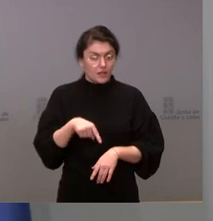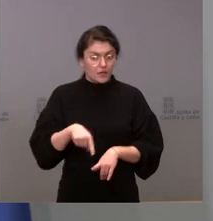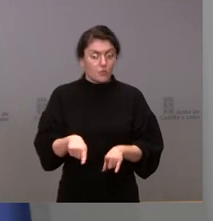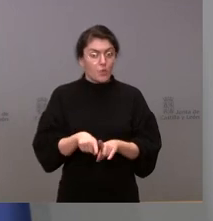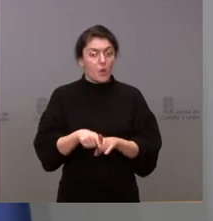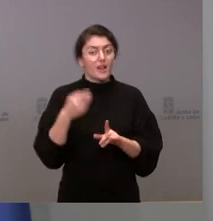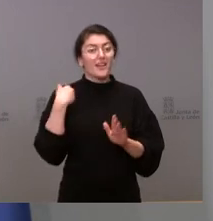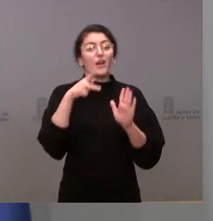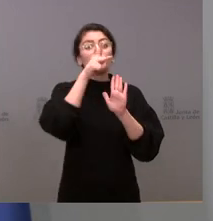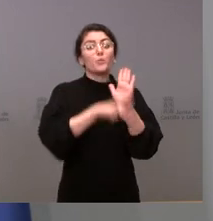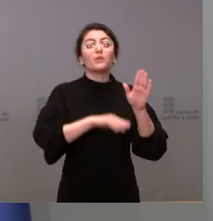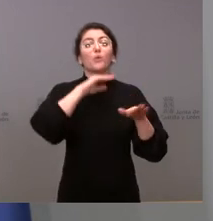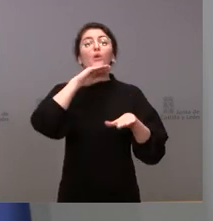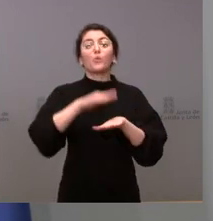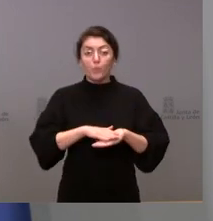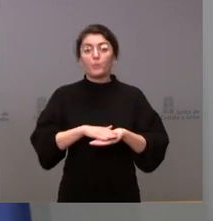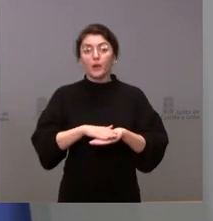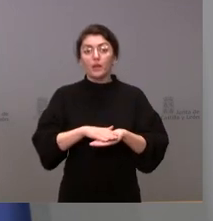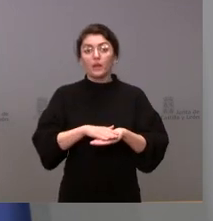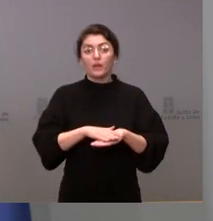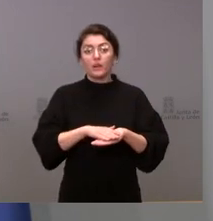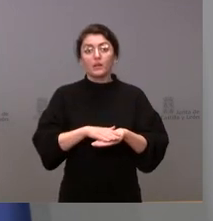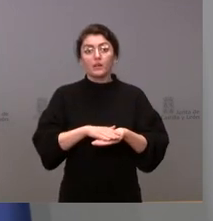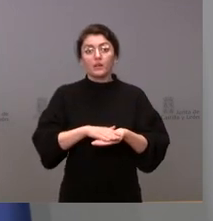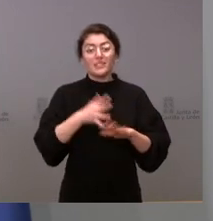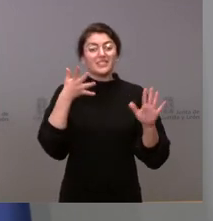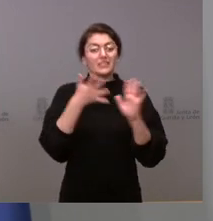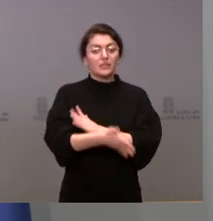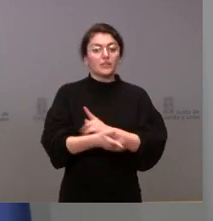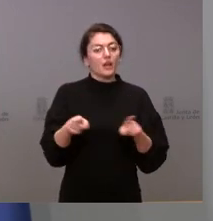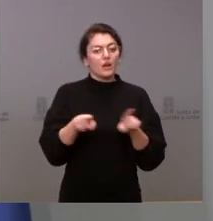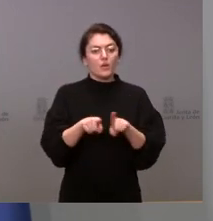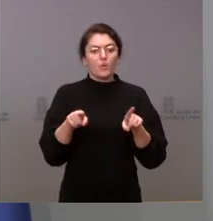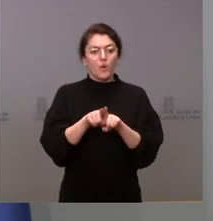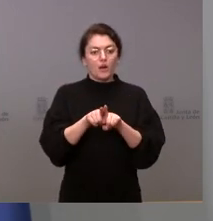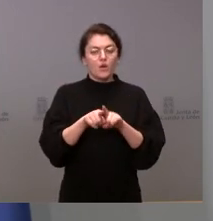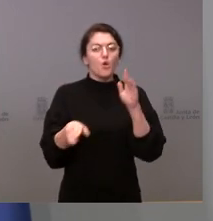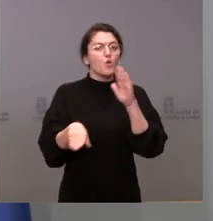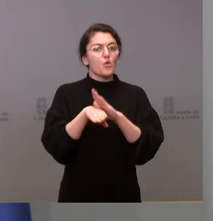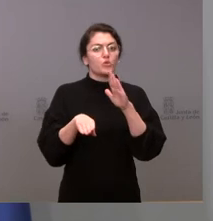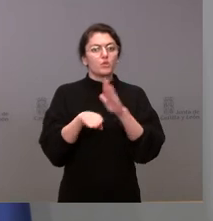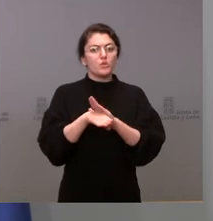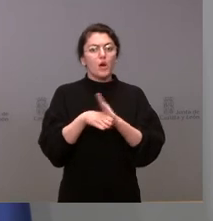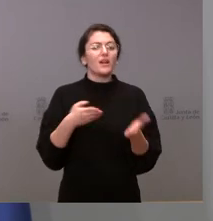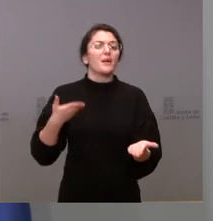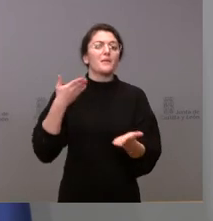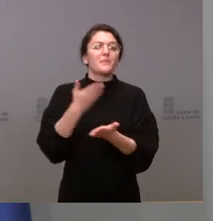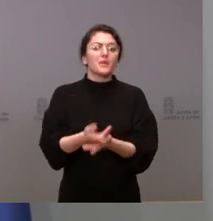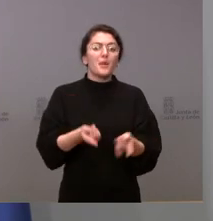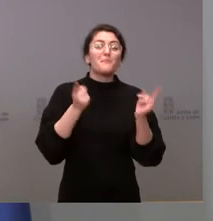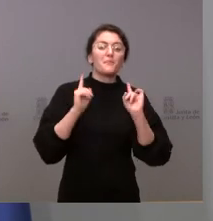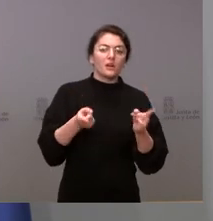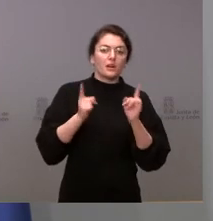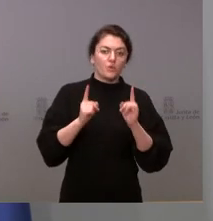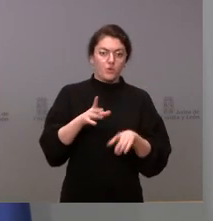seguimos llamando a la precaución no ha terminado el riesgo el contagio puede existir es verdad